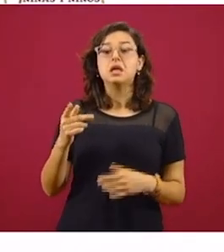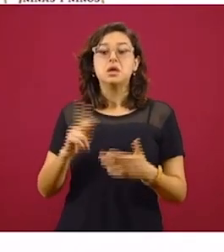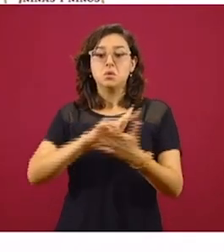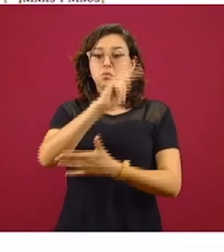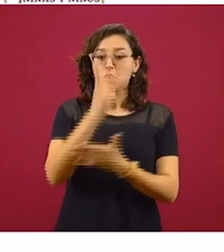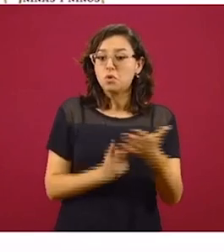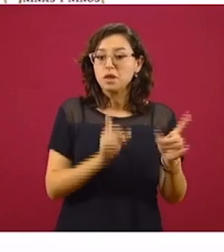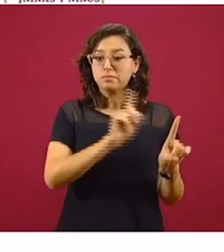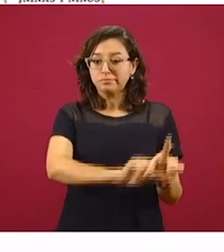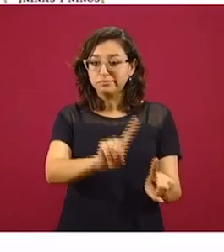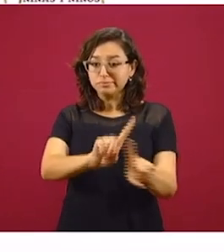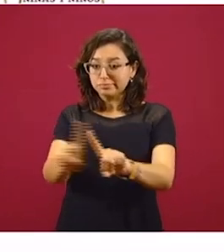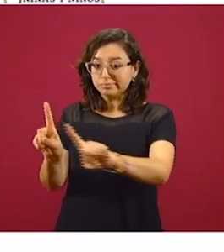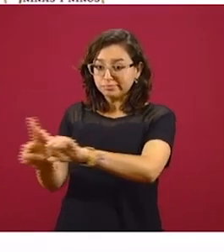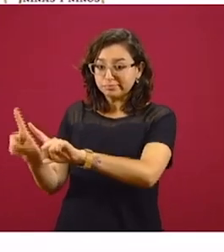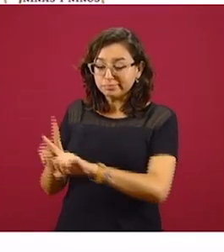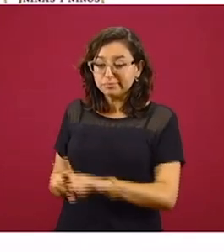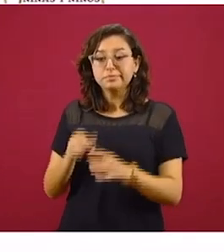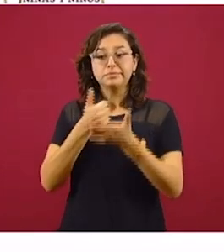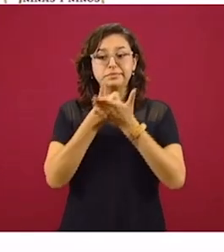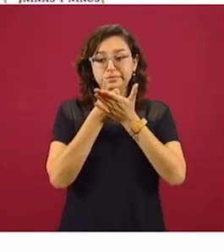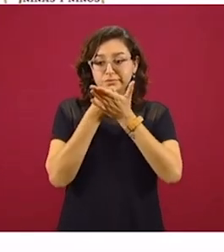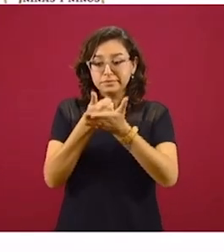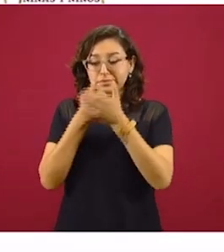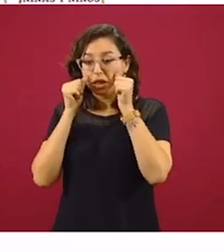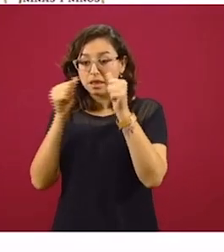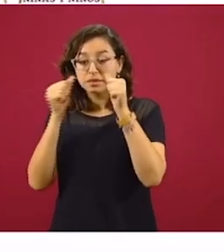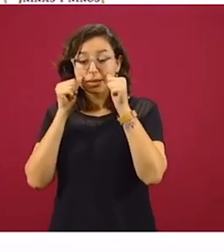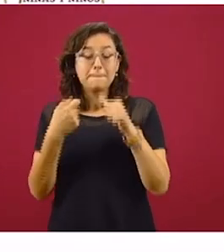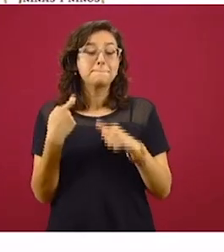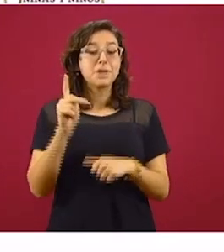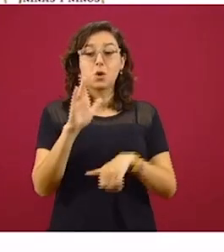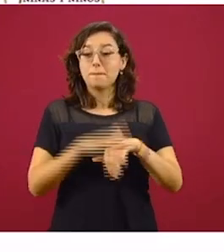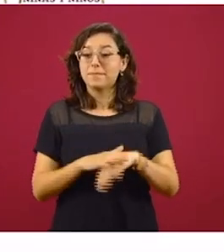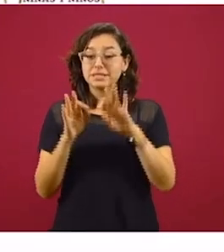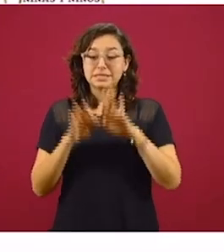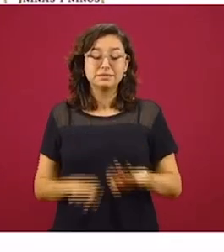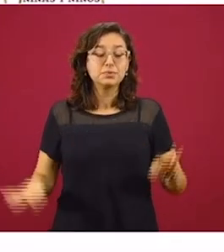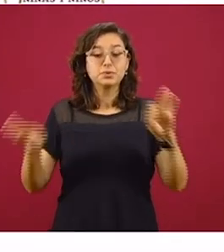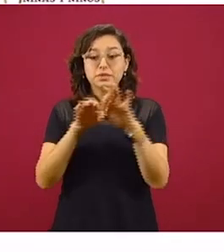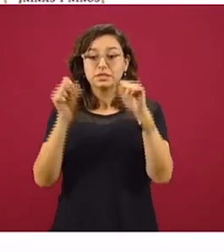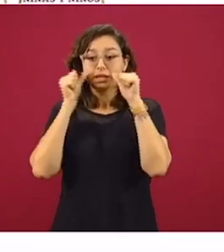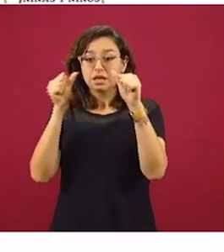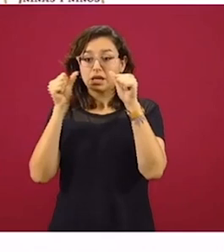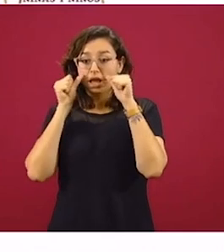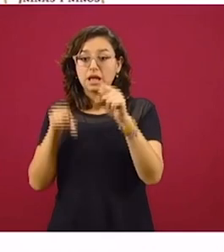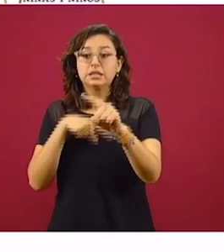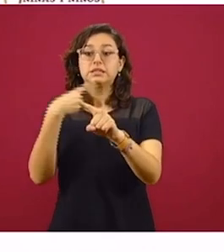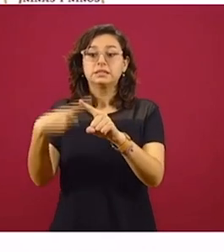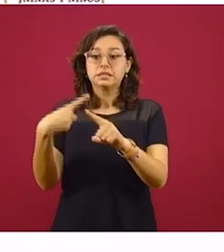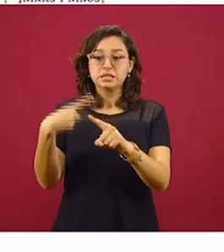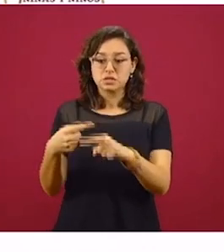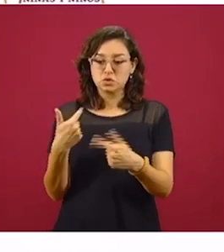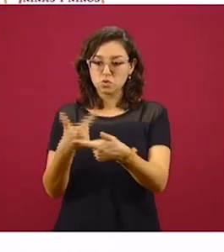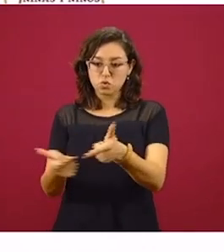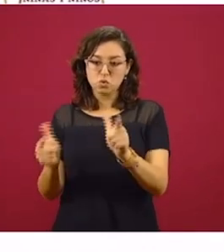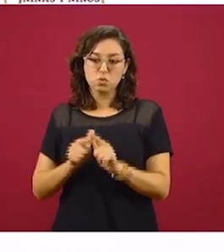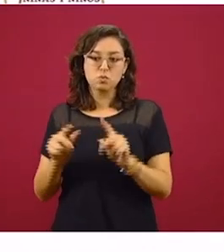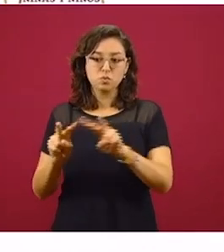con especial énfasis, con especial atención a los grupos vulnerables,